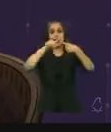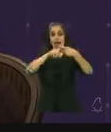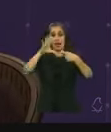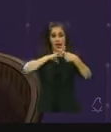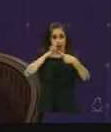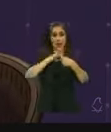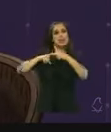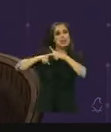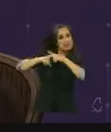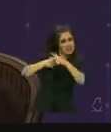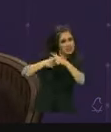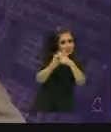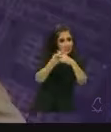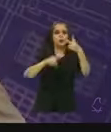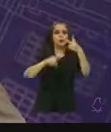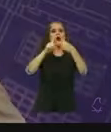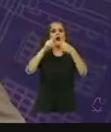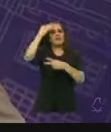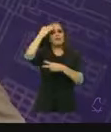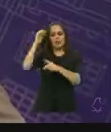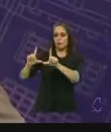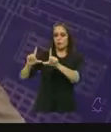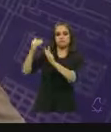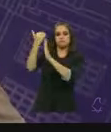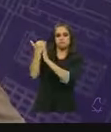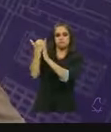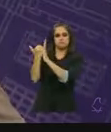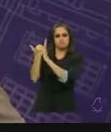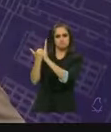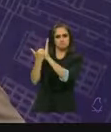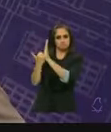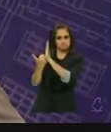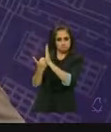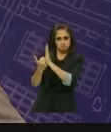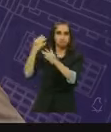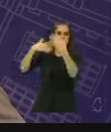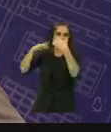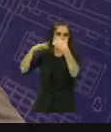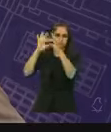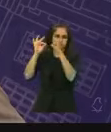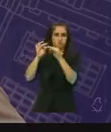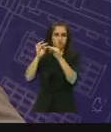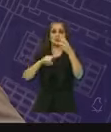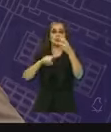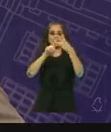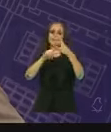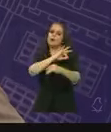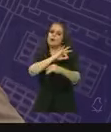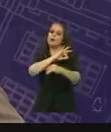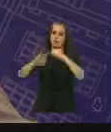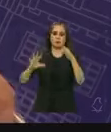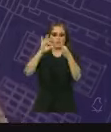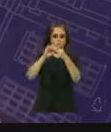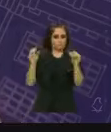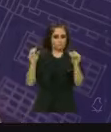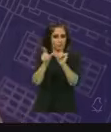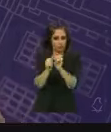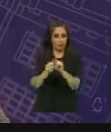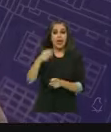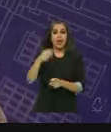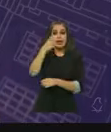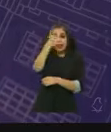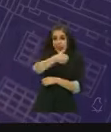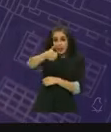bolsa de tiempo y conclusión. Y cada candidatura desarrollará la apertura tanto del tema uno como del tema dos durante dos minutos. Después de eso,